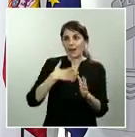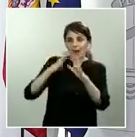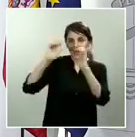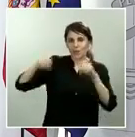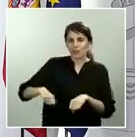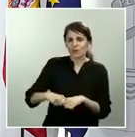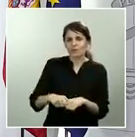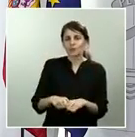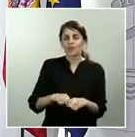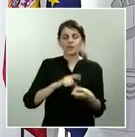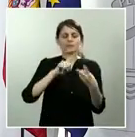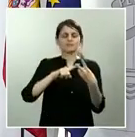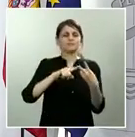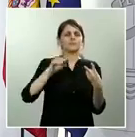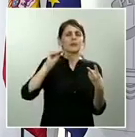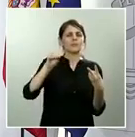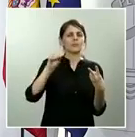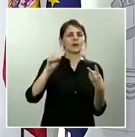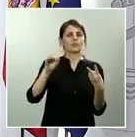tema de la austeridad